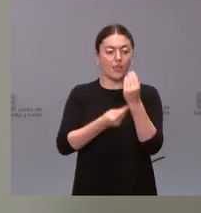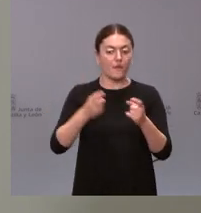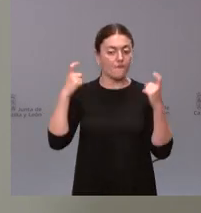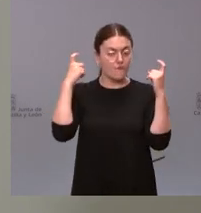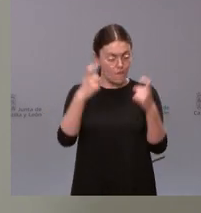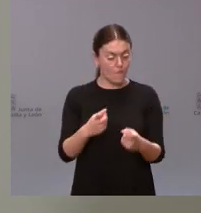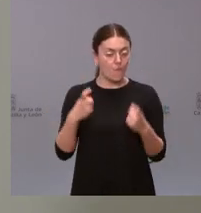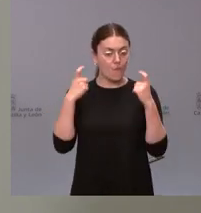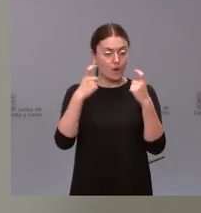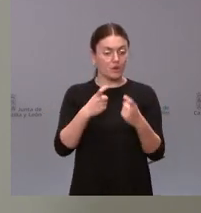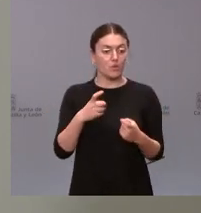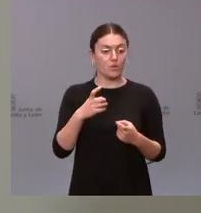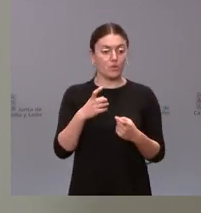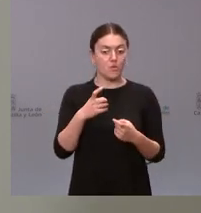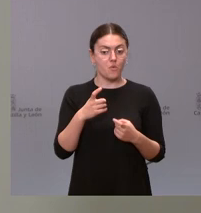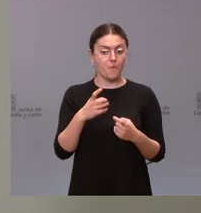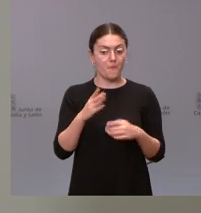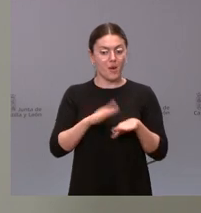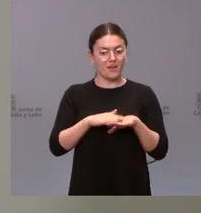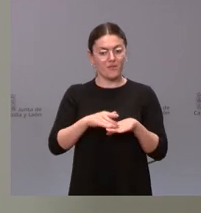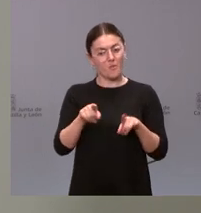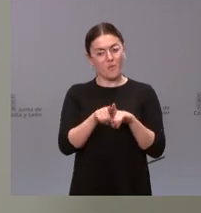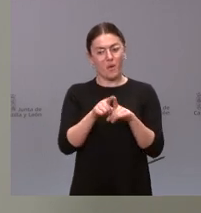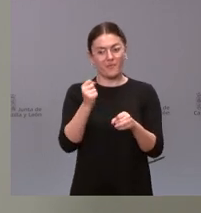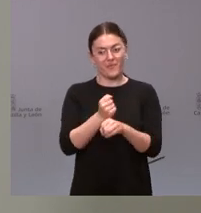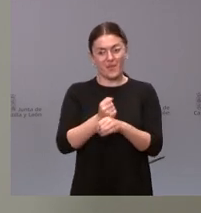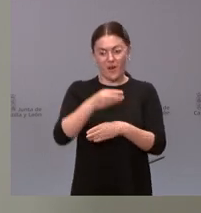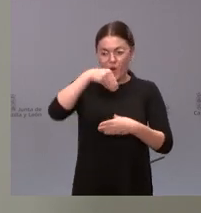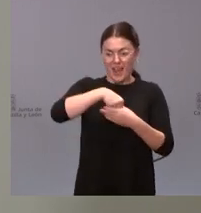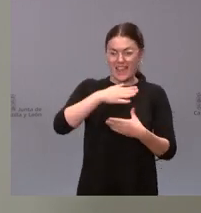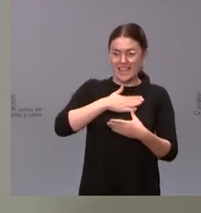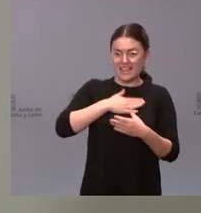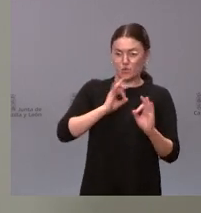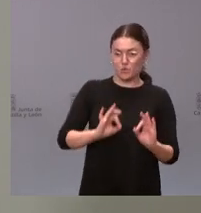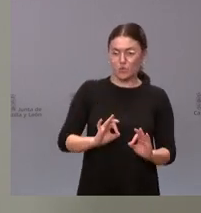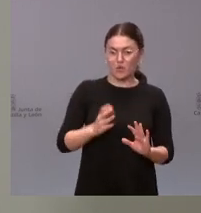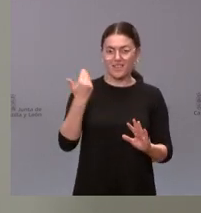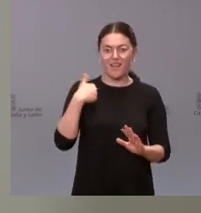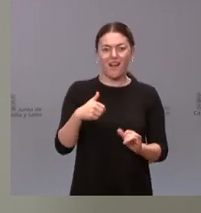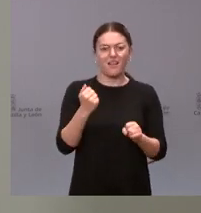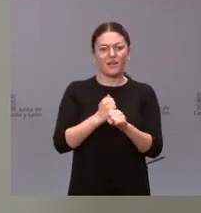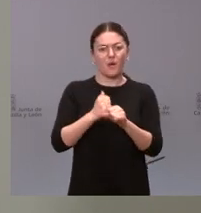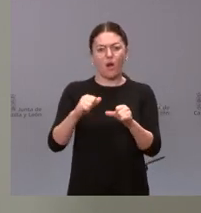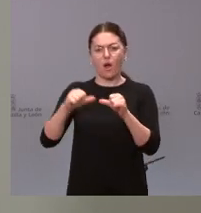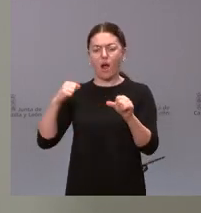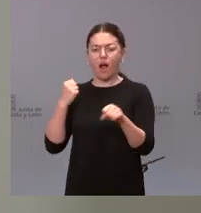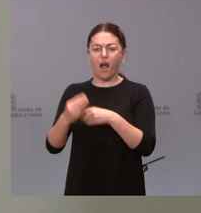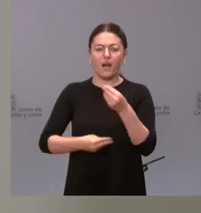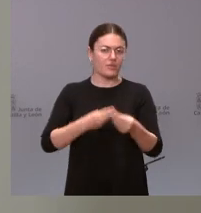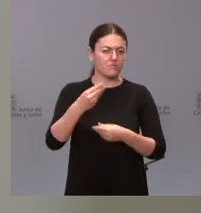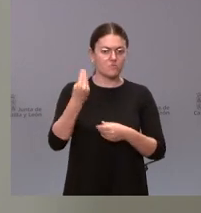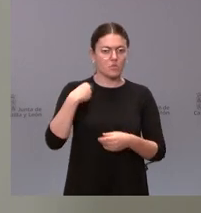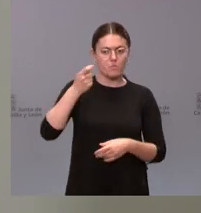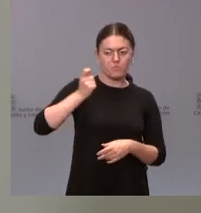por el ámbito interno por el trabajo de lo que ya vienen realizando nuestros profesionales antes que tener que seguir